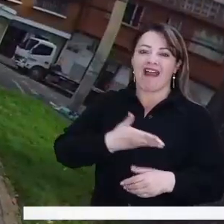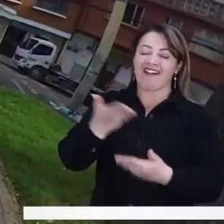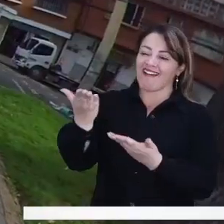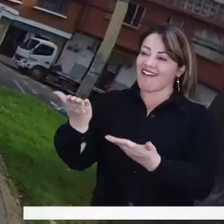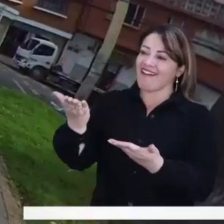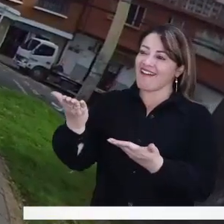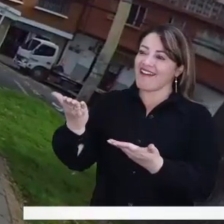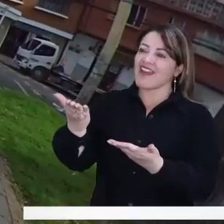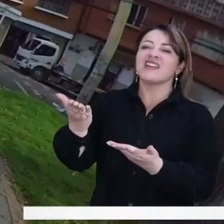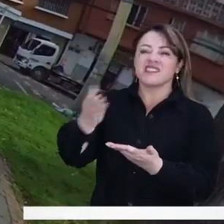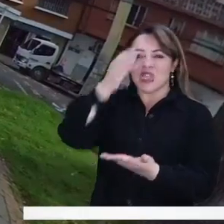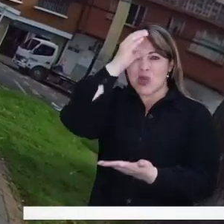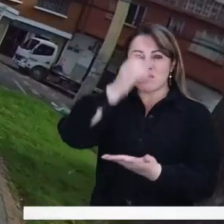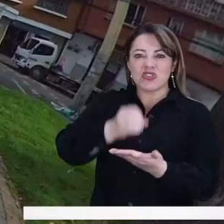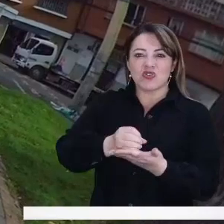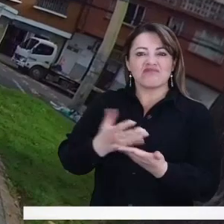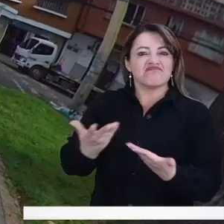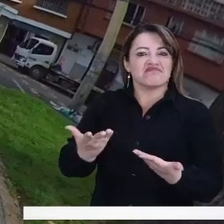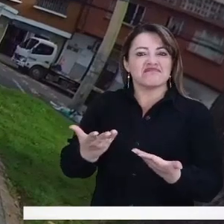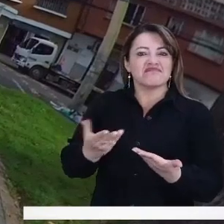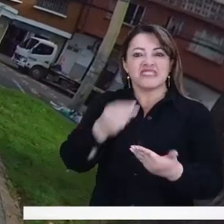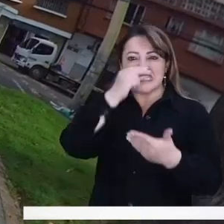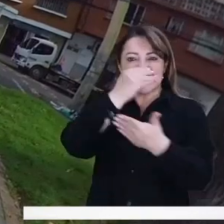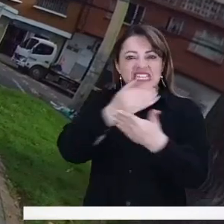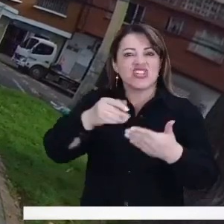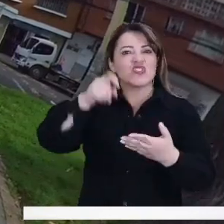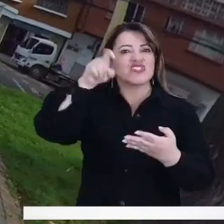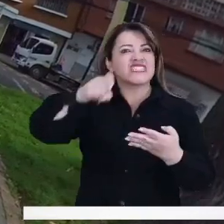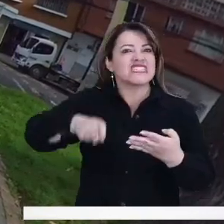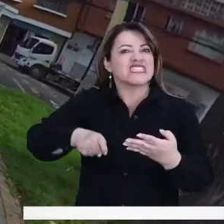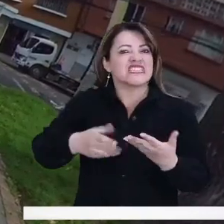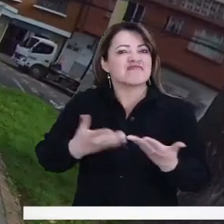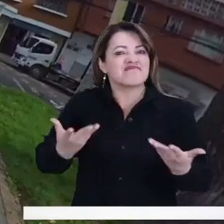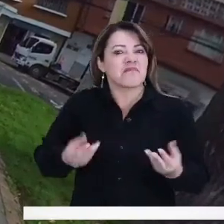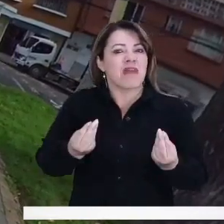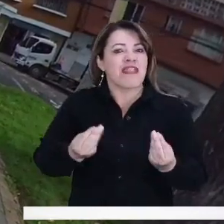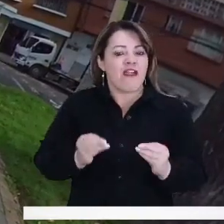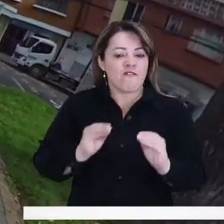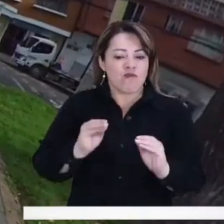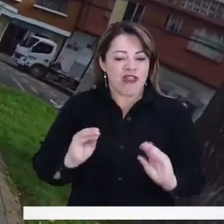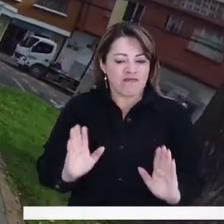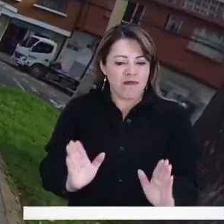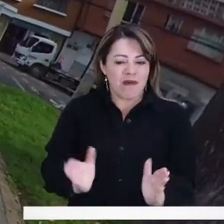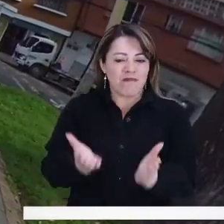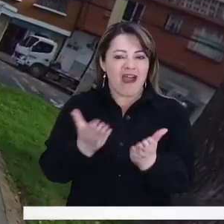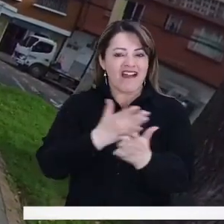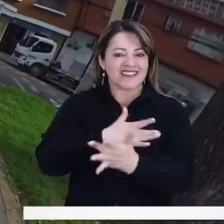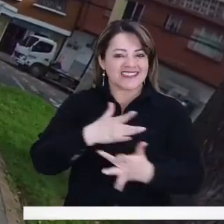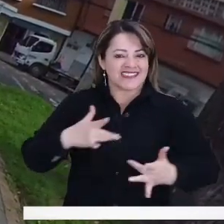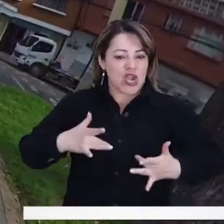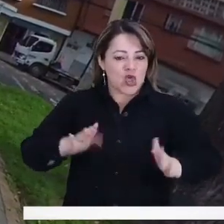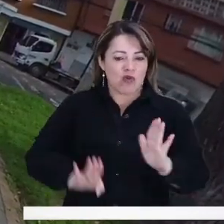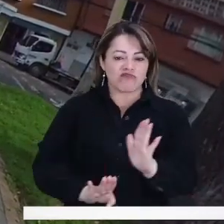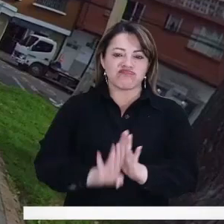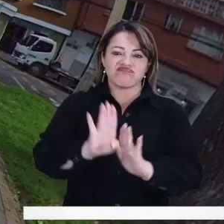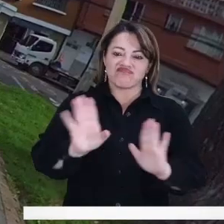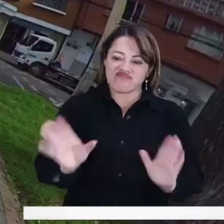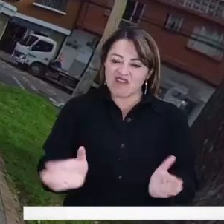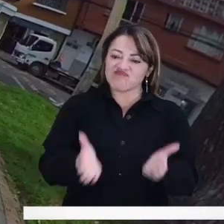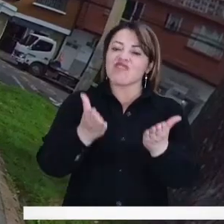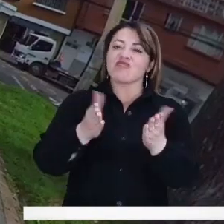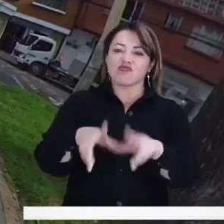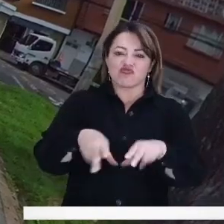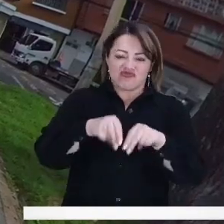como padres de familia, ¿cuáles creen que son las necesidades más básicas para que sus hijos se puedan formar de una manera sana y se